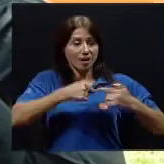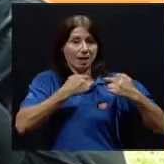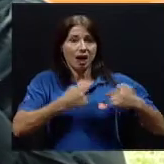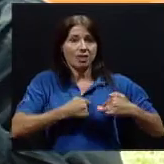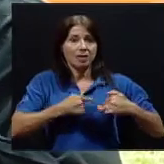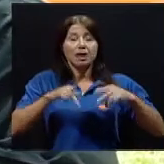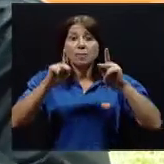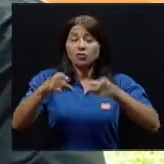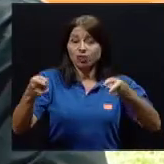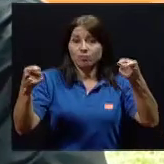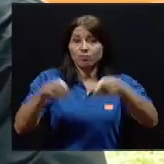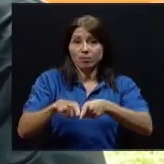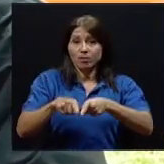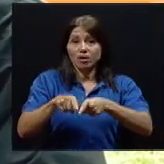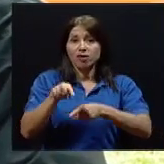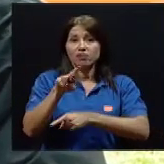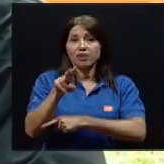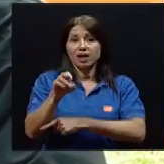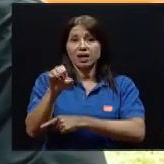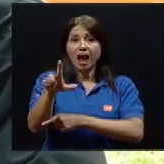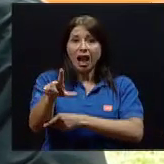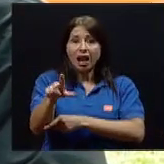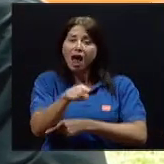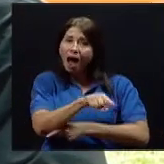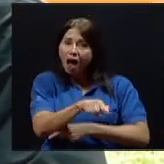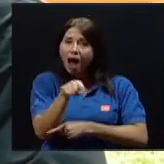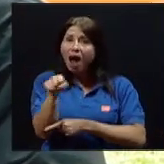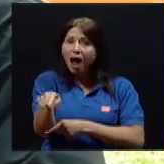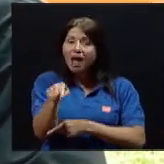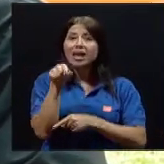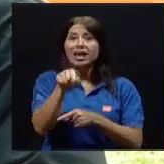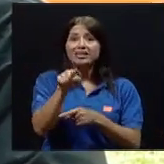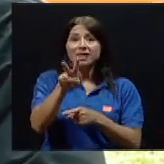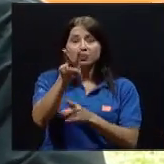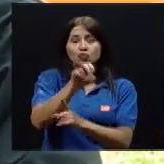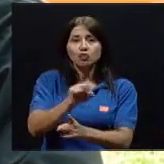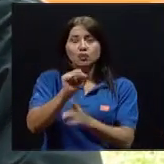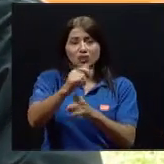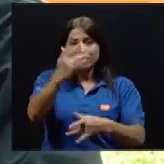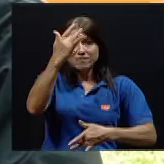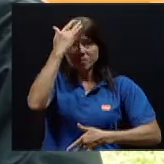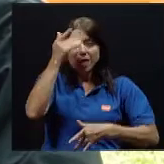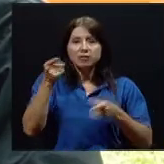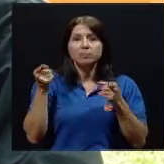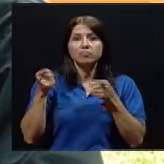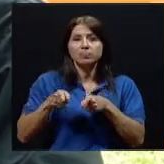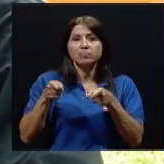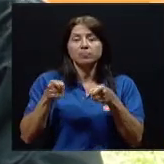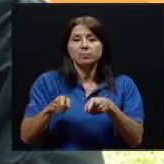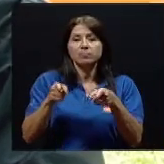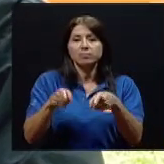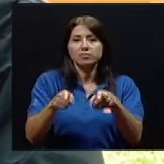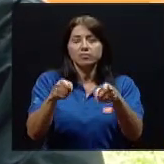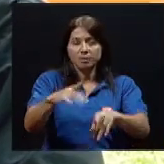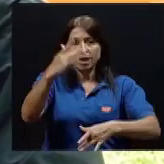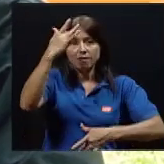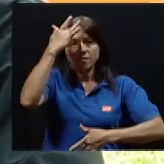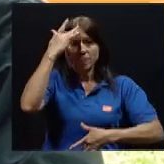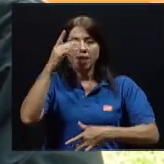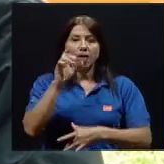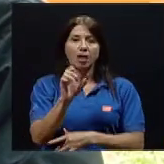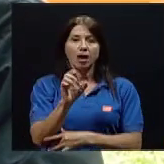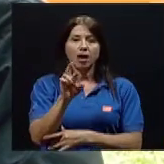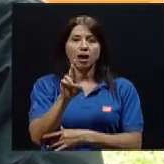de pacientes que tienen estas enfermedades que son las más prevalentes en el país desde el punto de vista de enfermedades crónicas y que, pues, ya existen